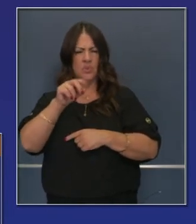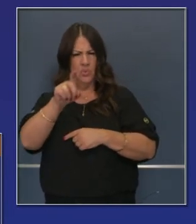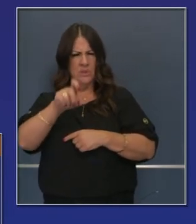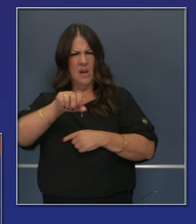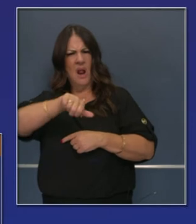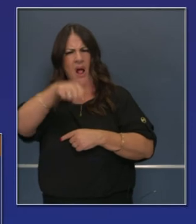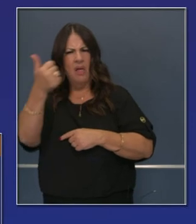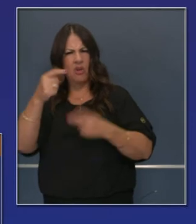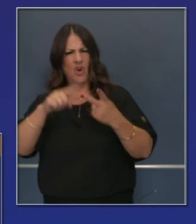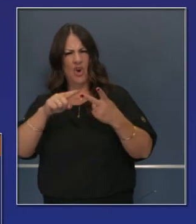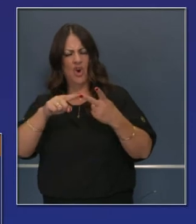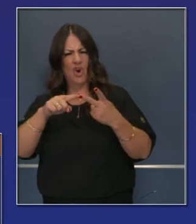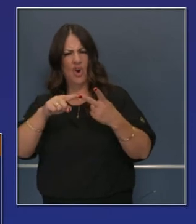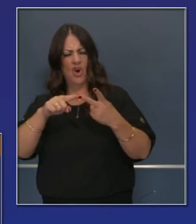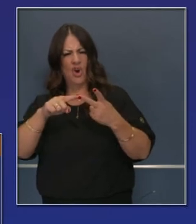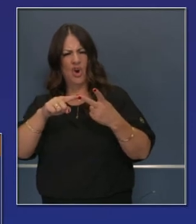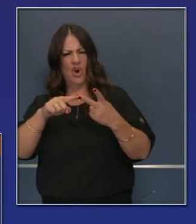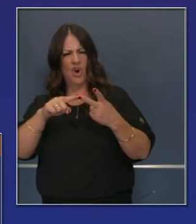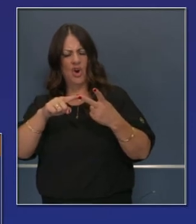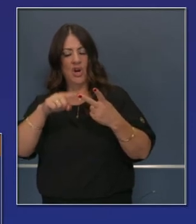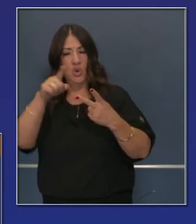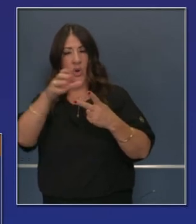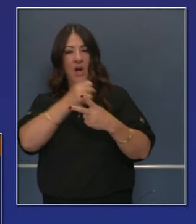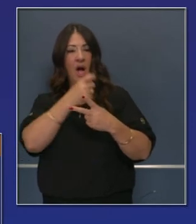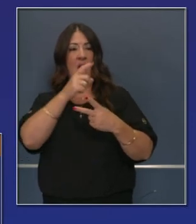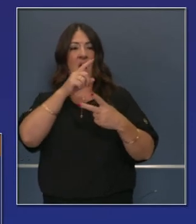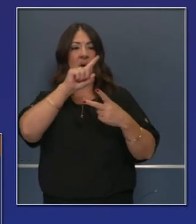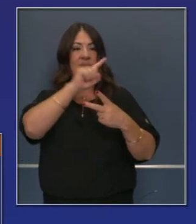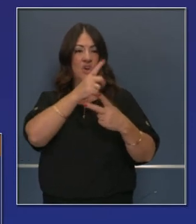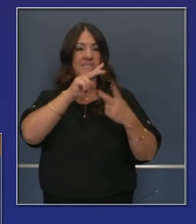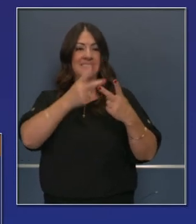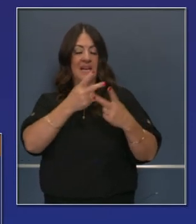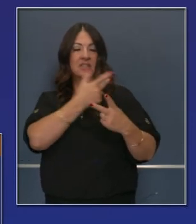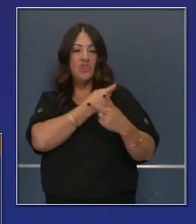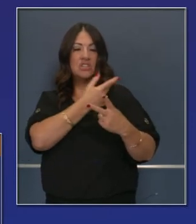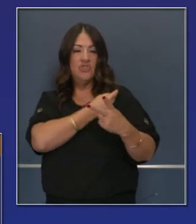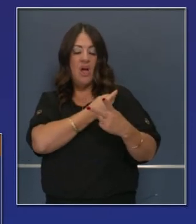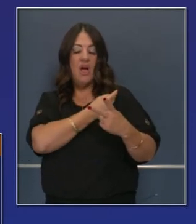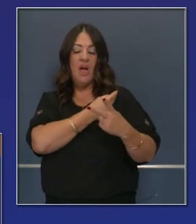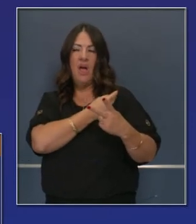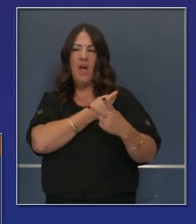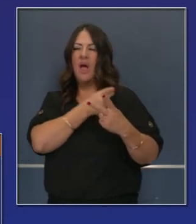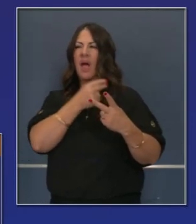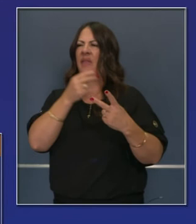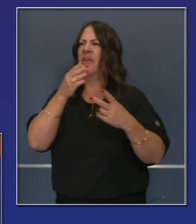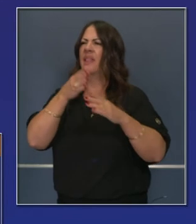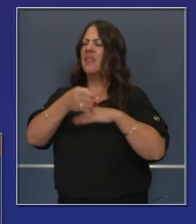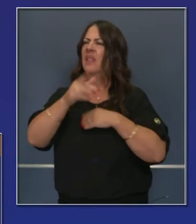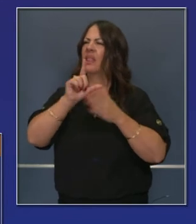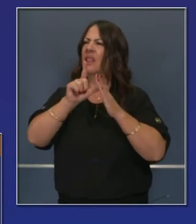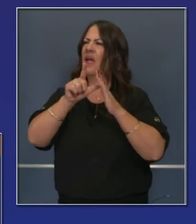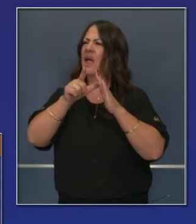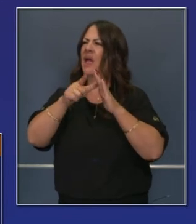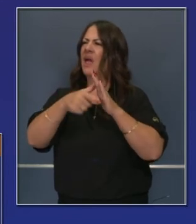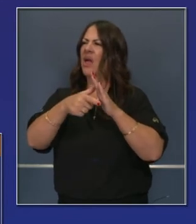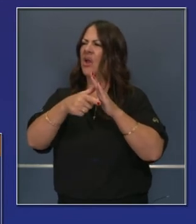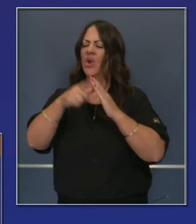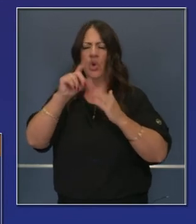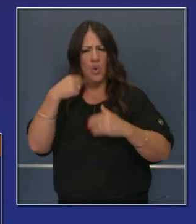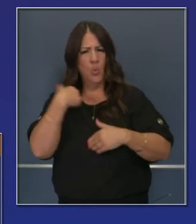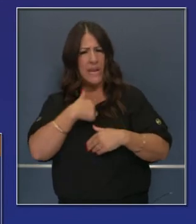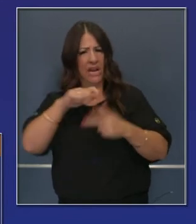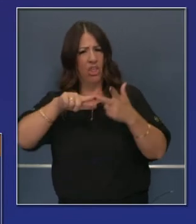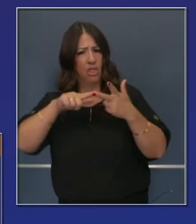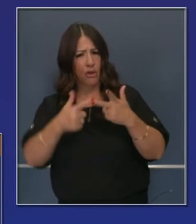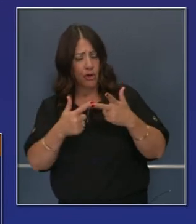La pregunta es ¿necesita usted otra vacuna después de recibir dos dosis de esta vacuna? Y esa